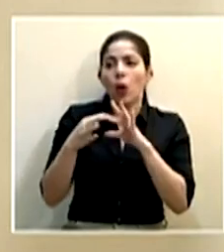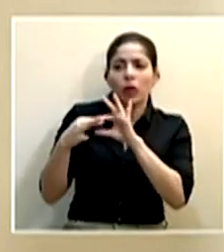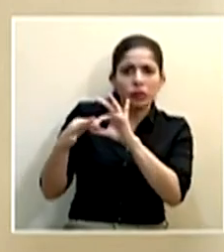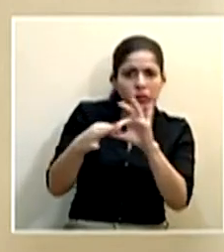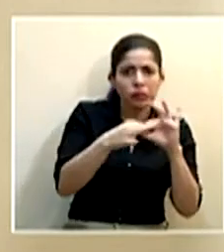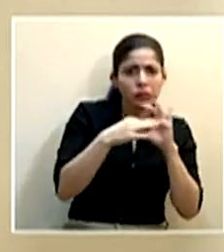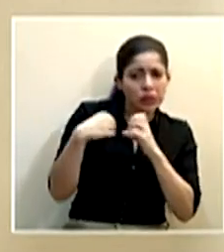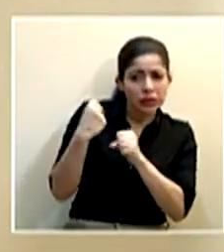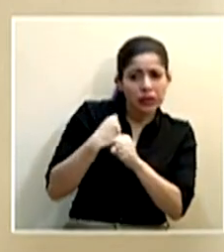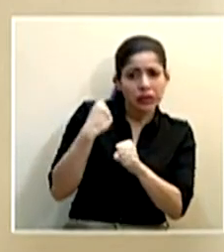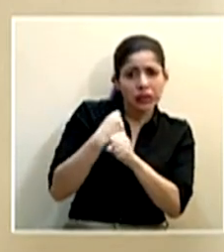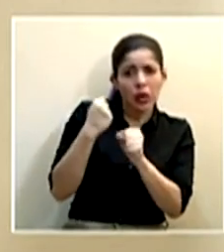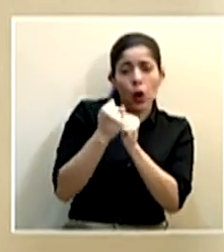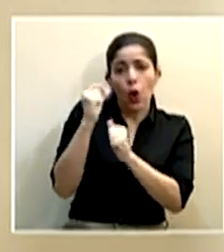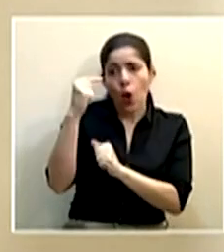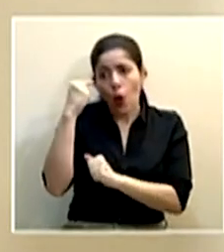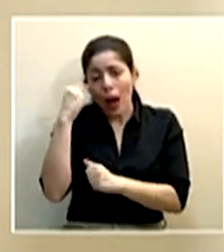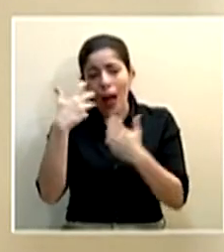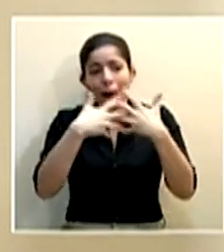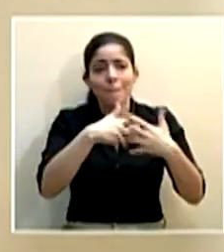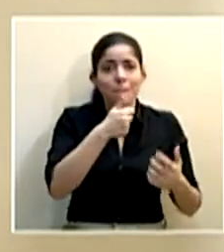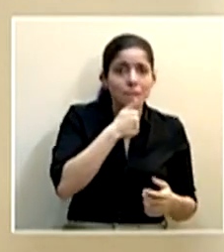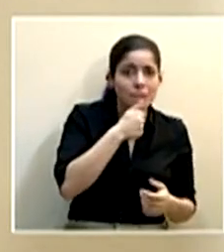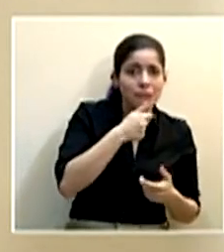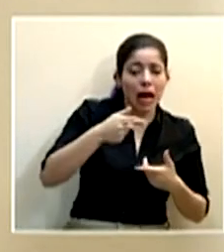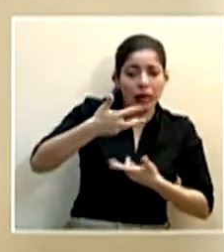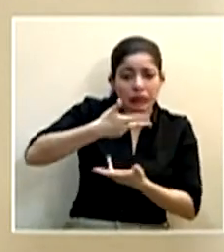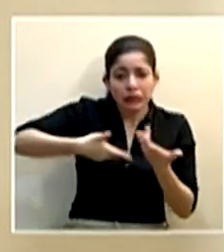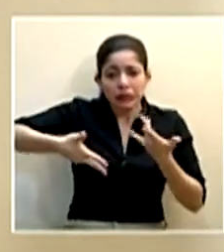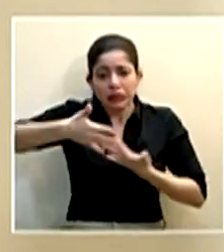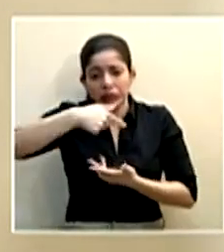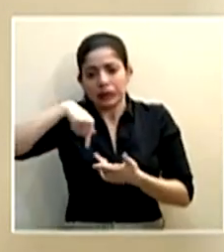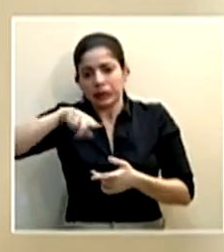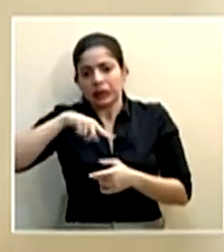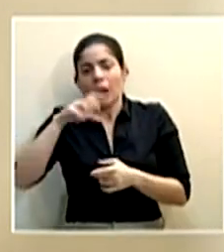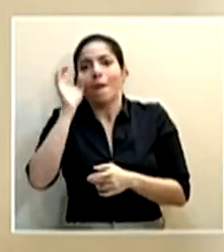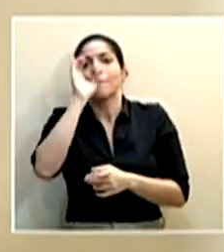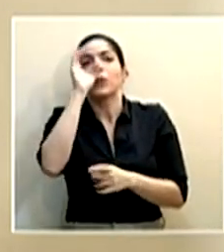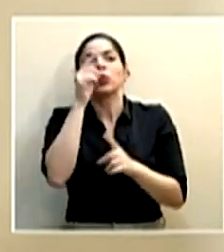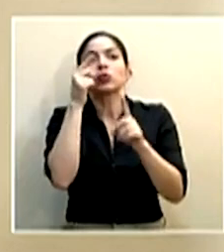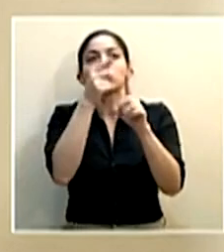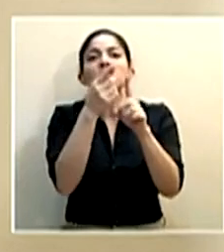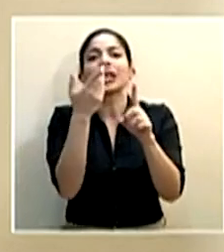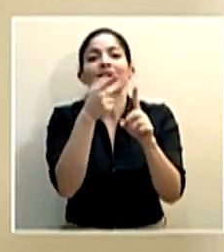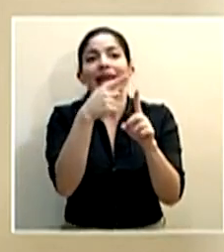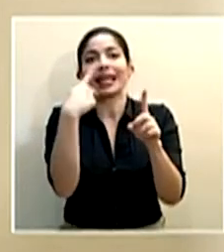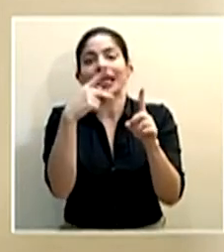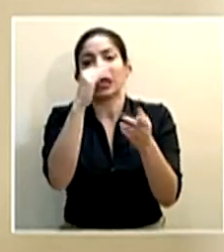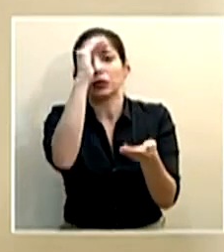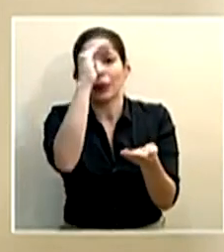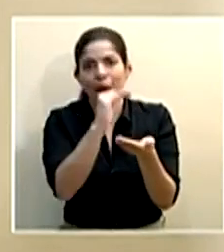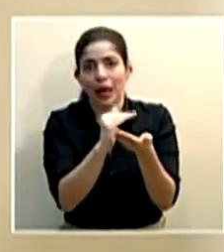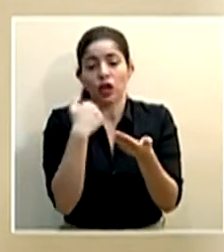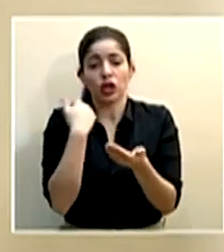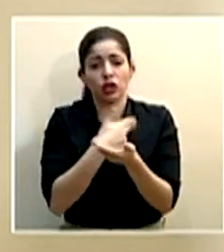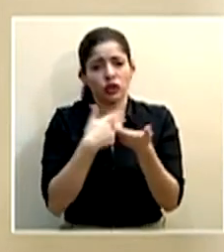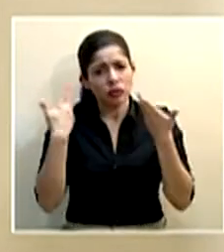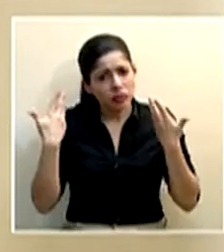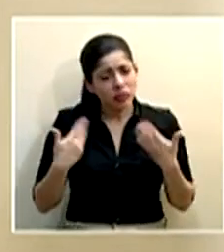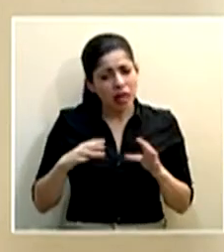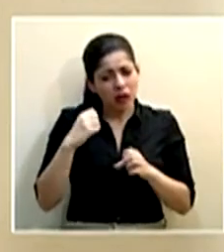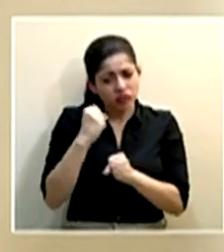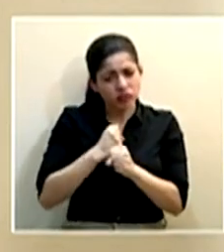que se han realizado con el gobierno y con la empresa privada justamente van en busca de minimizar ese riesgo. Nosotros hemos hecho un